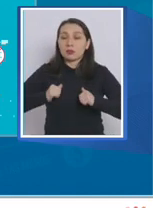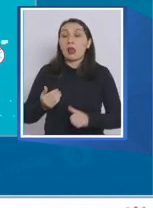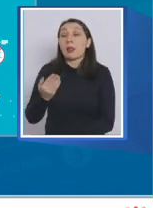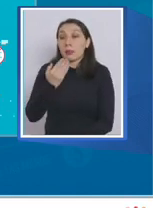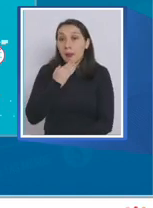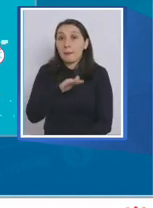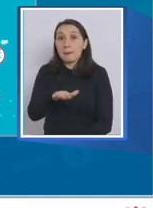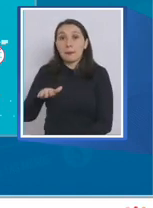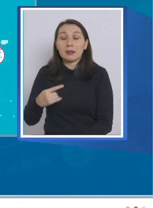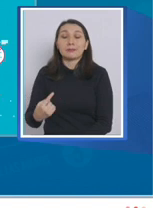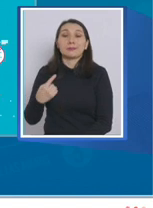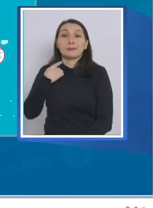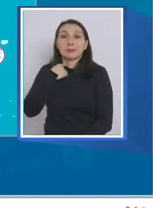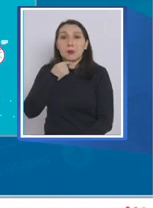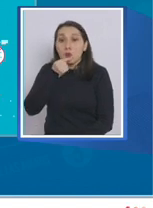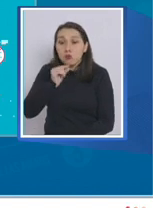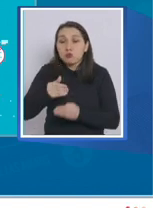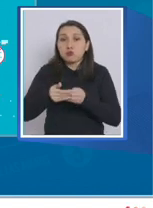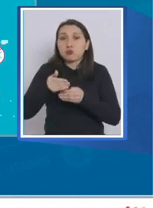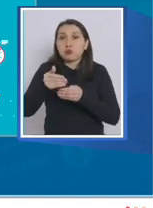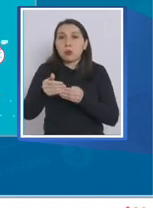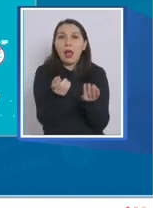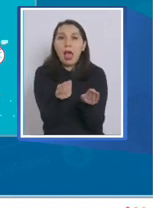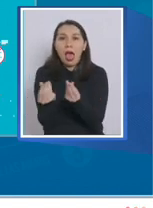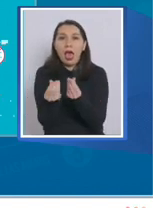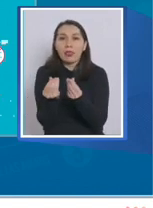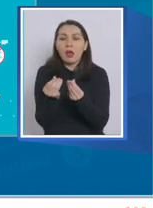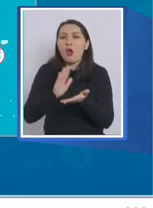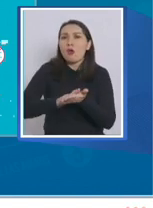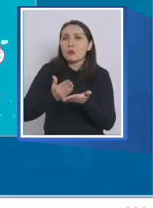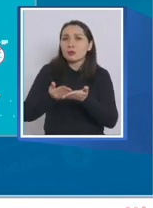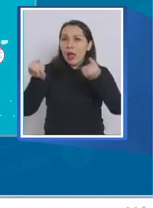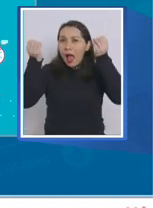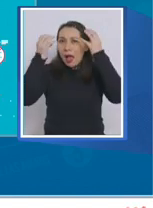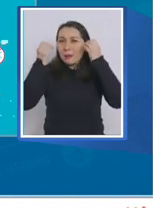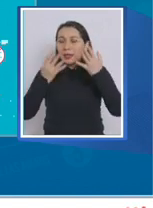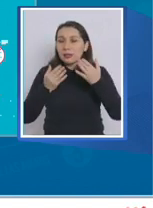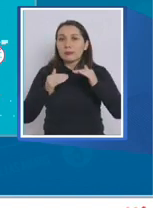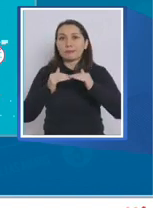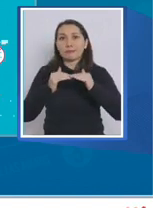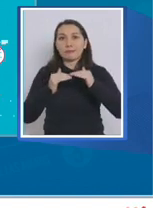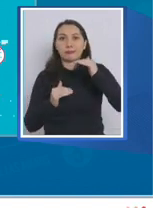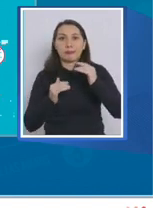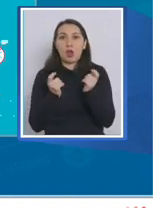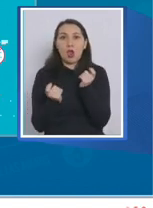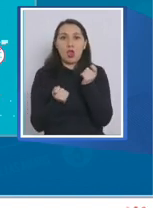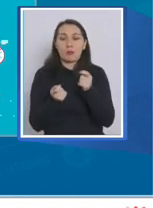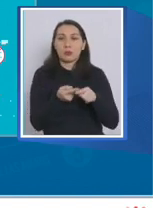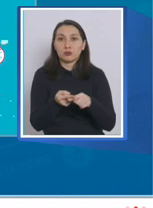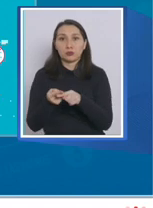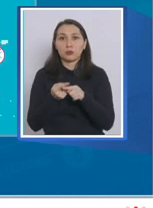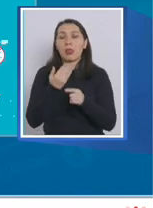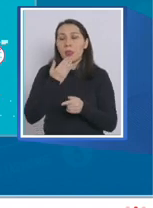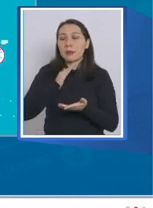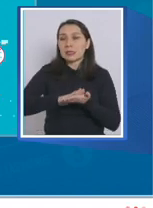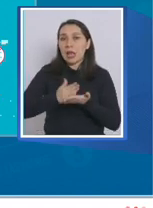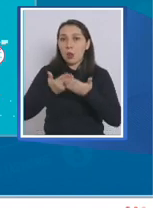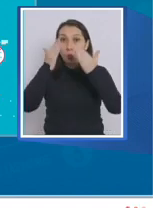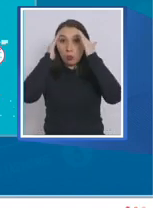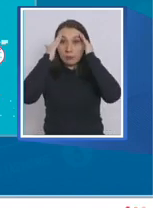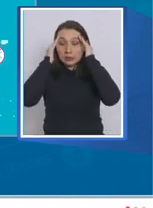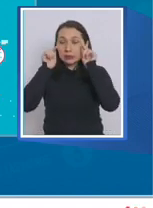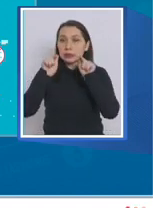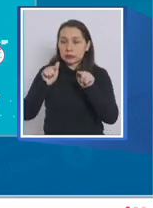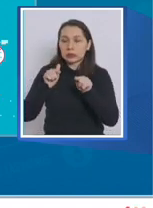también en los efectos a mediano plazo sobre la calidad del aprendizaje y las brechas socioeconómicas y de salud mental fueron